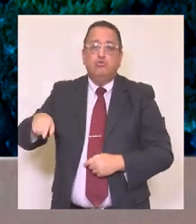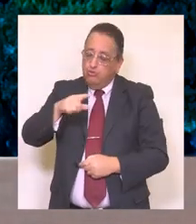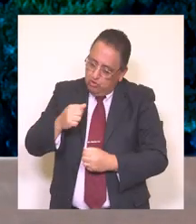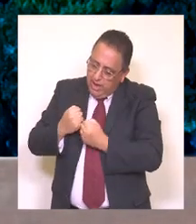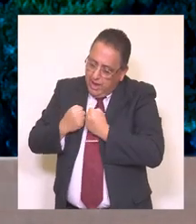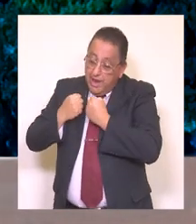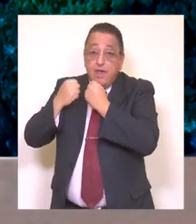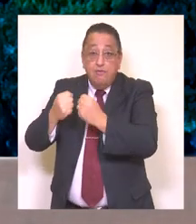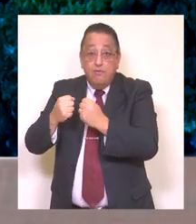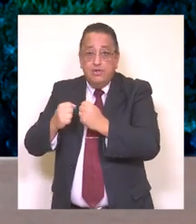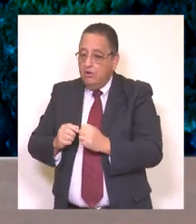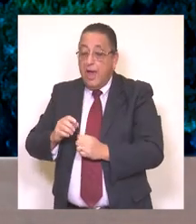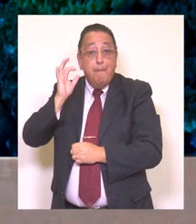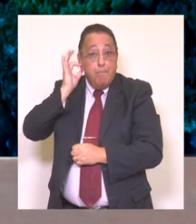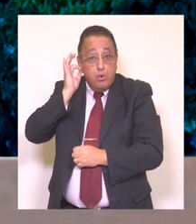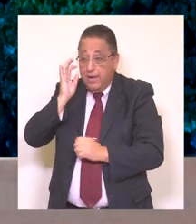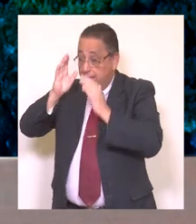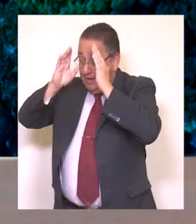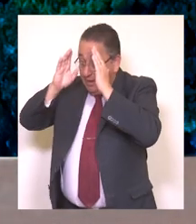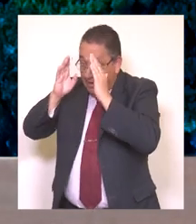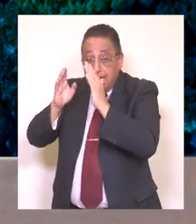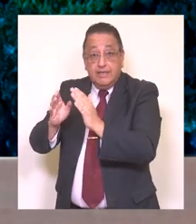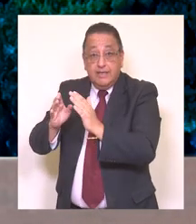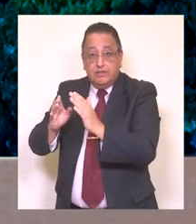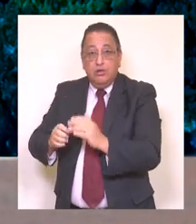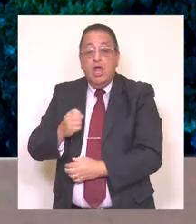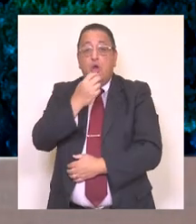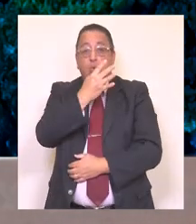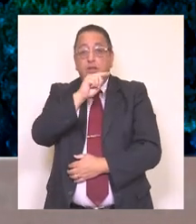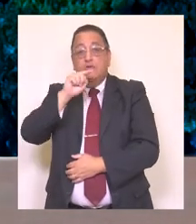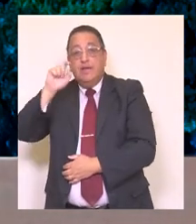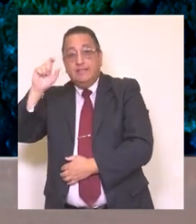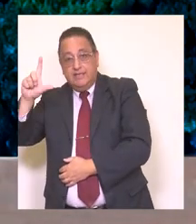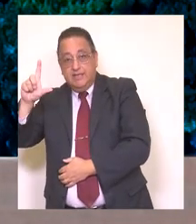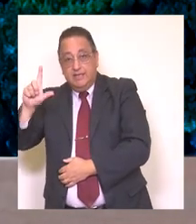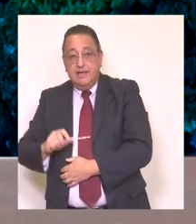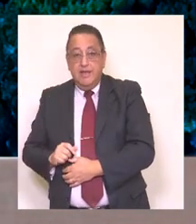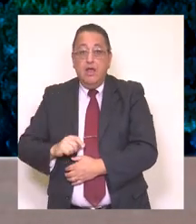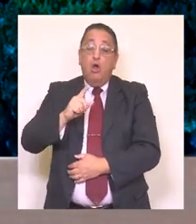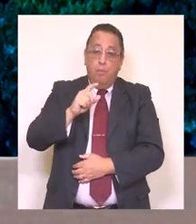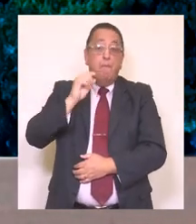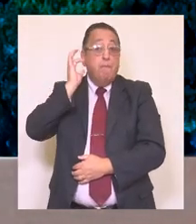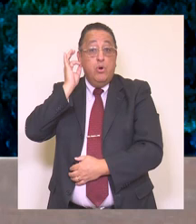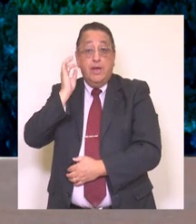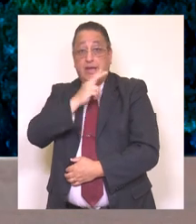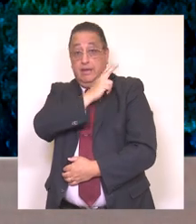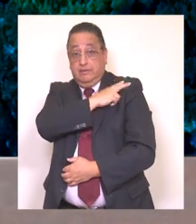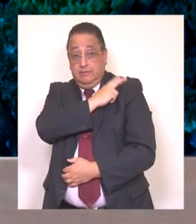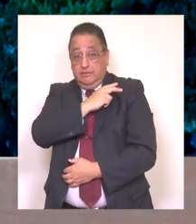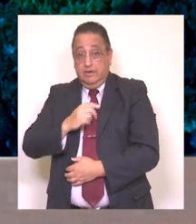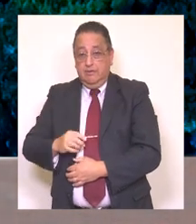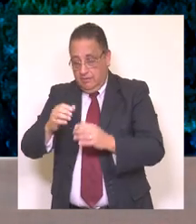Género, seguimos trabajando con la Oficina de Atención a la Mujer, con el programa 4 a 7 y también con el programa